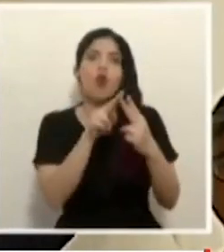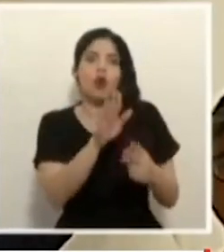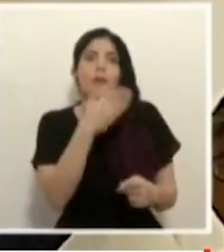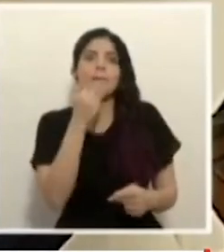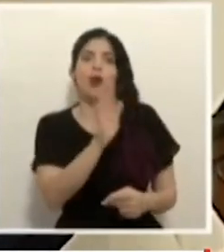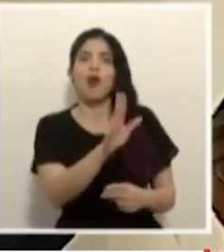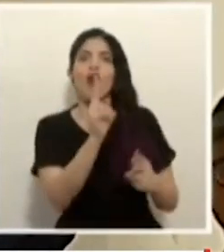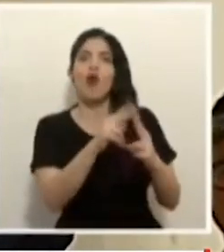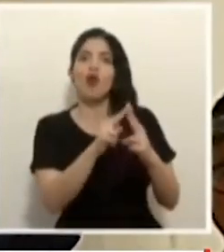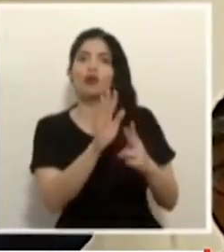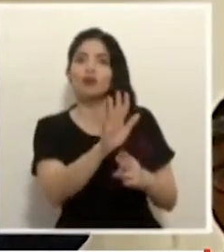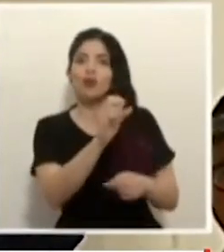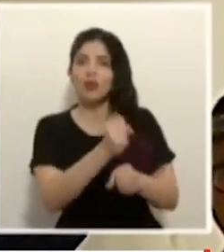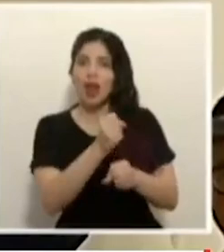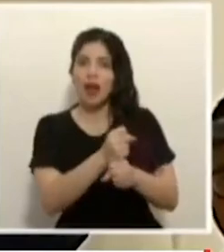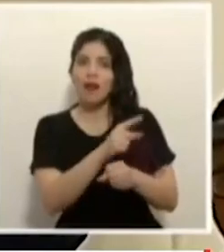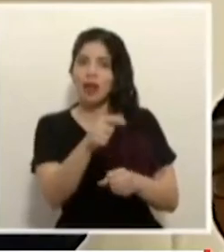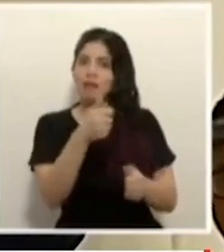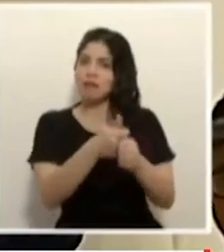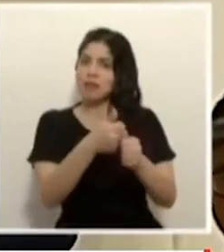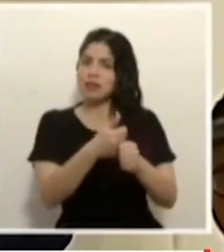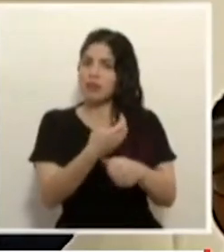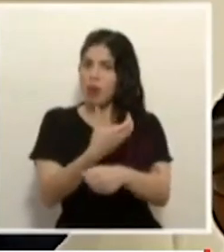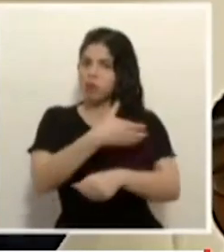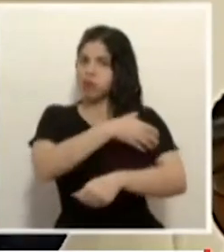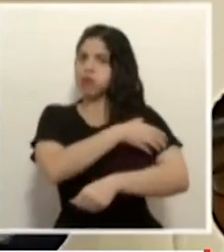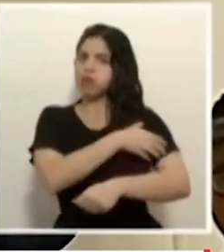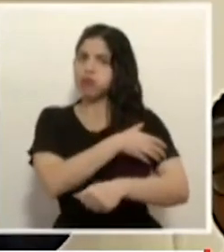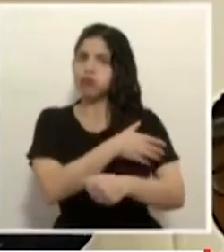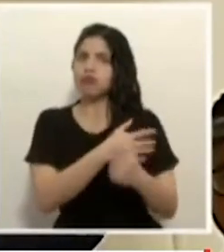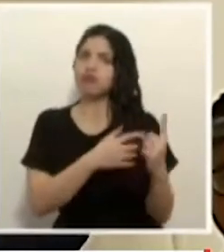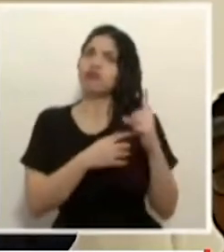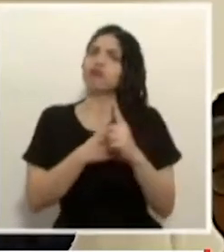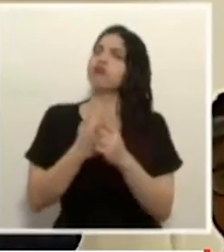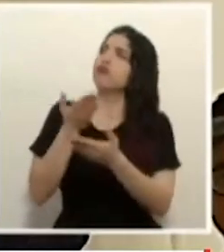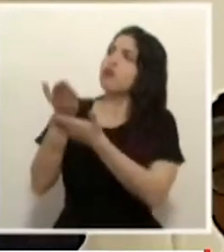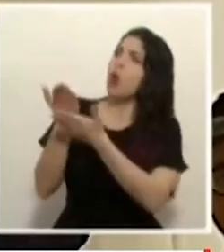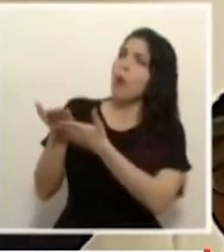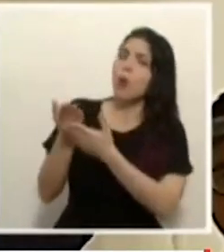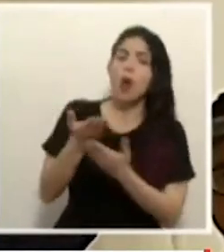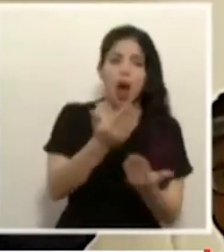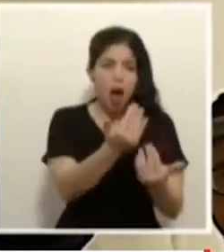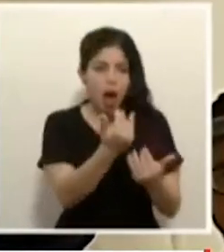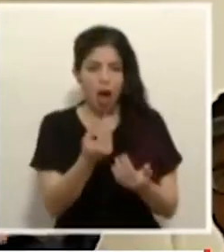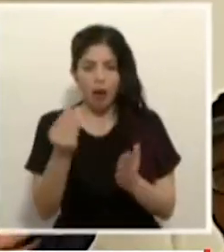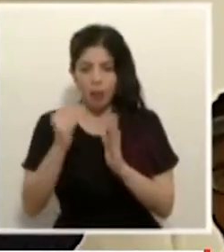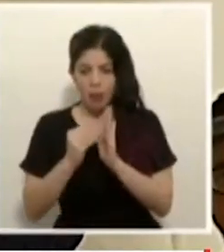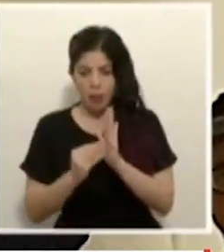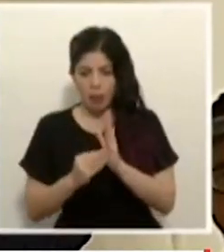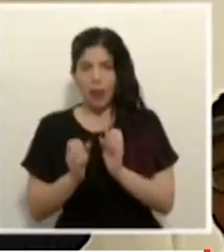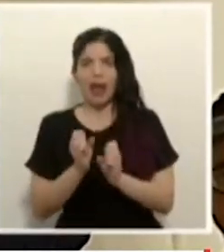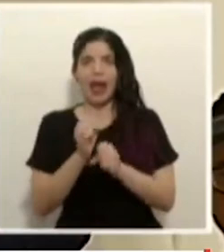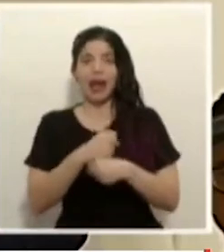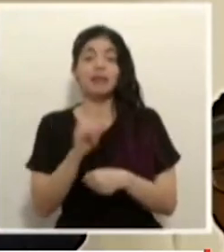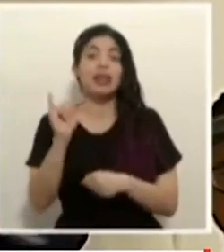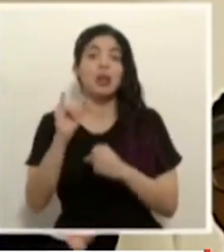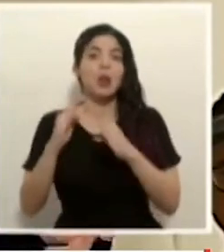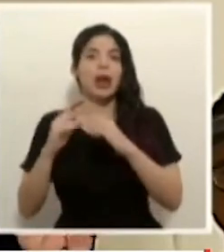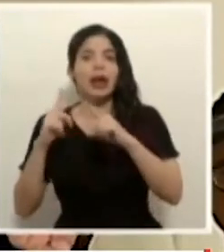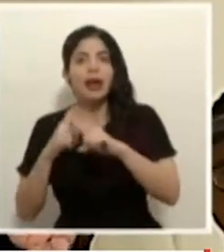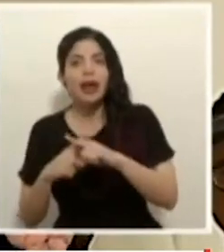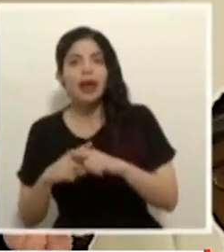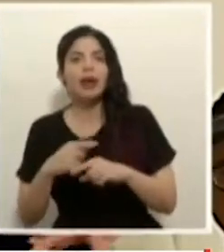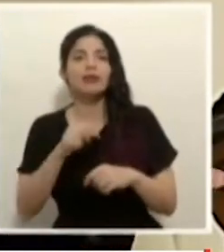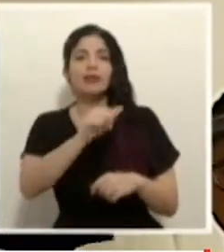entonces se empoderan y proponen adoptan y se ejecutan como se hizo con las iglesias como se ha hecho con